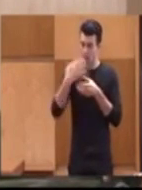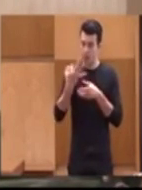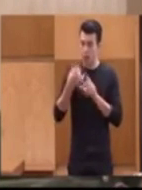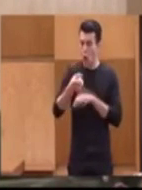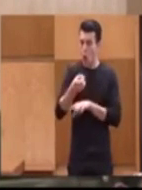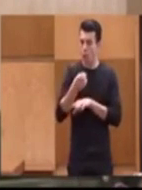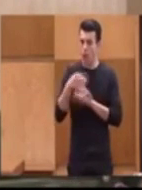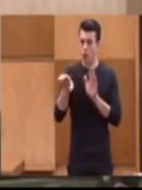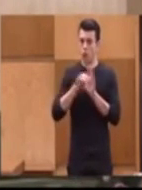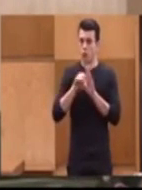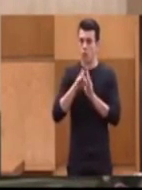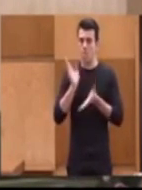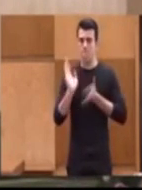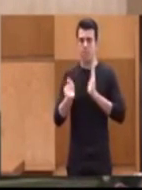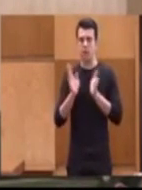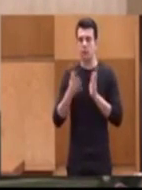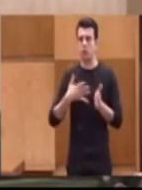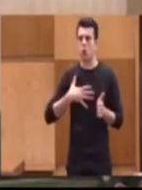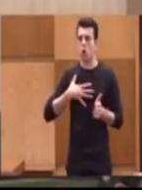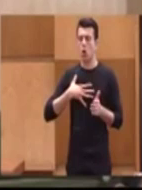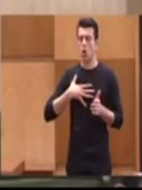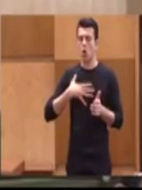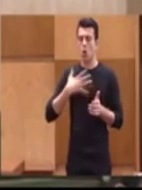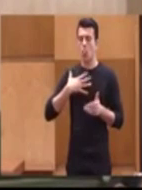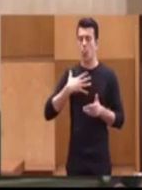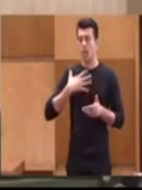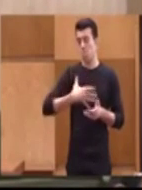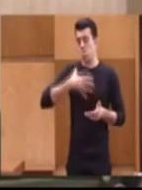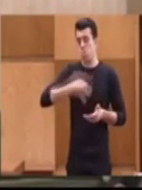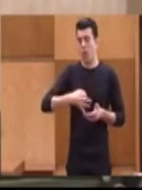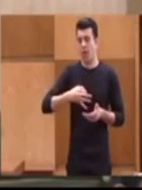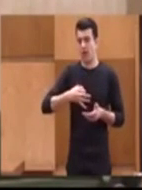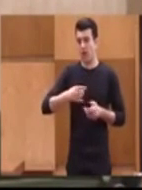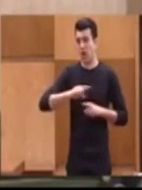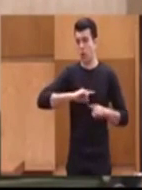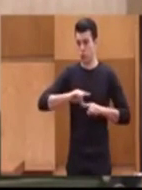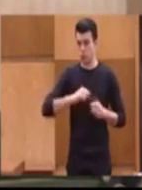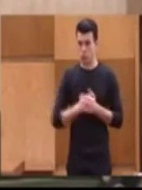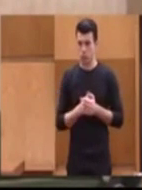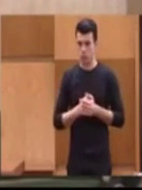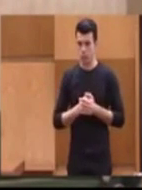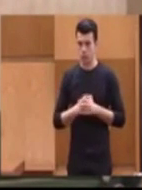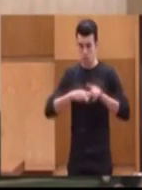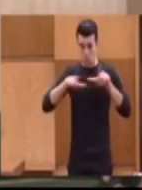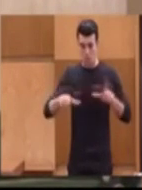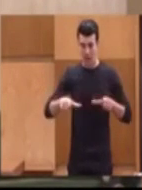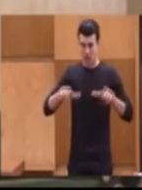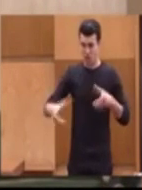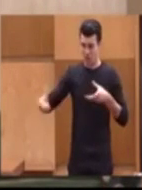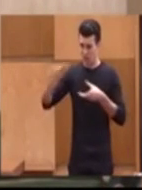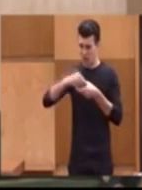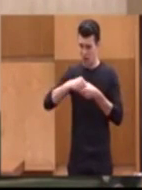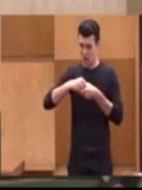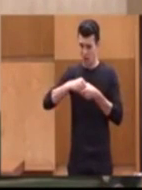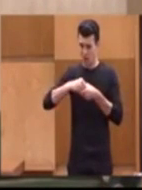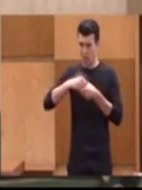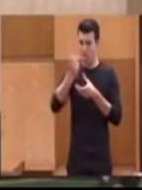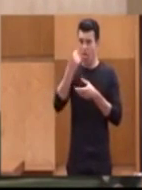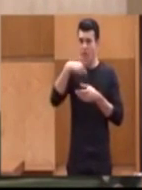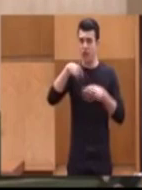constitucional el mantenimiento del poder adquisitivo real de las pensiones. La plataforma está formada ya por 170